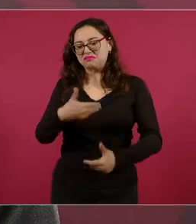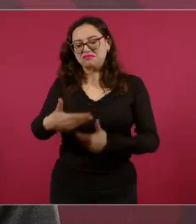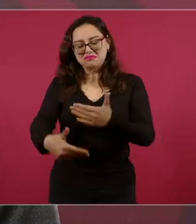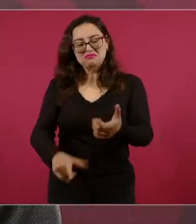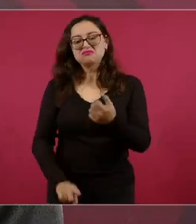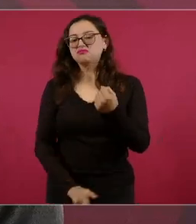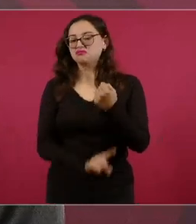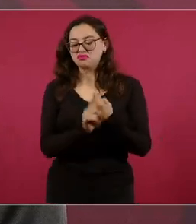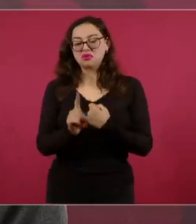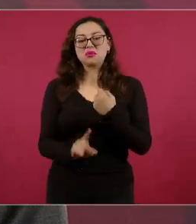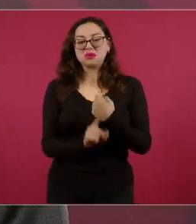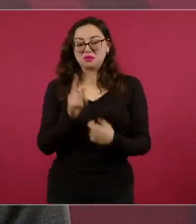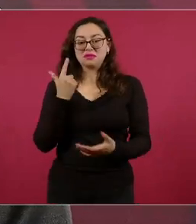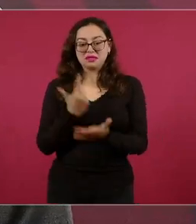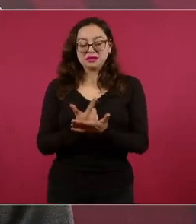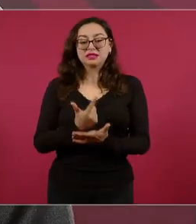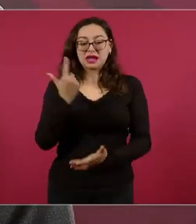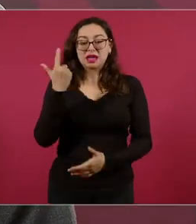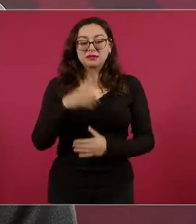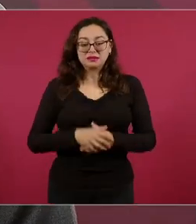el querer imponer